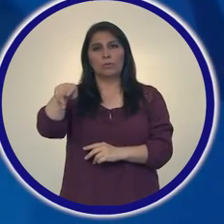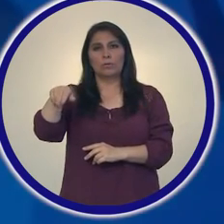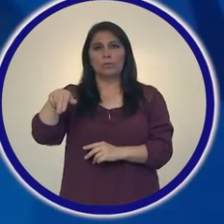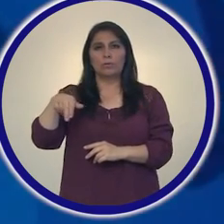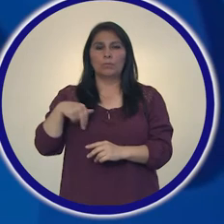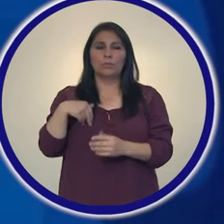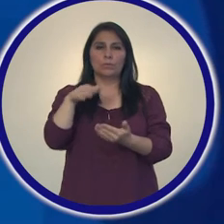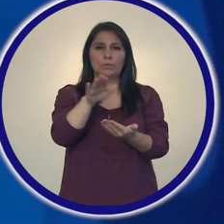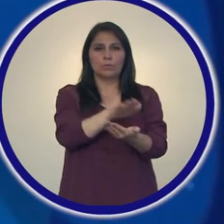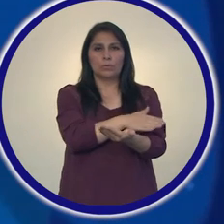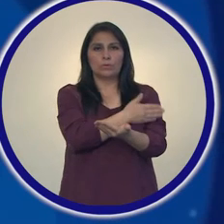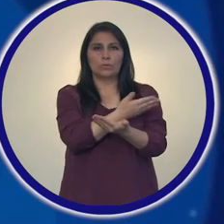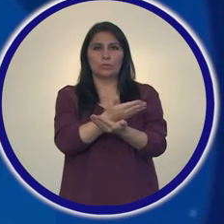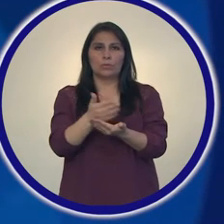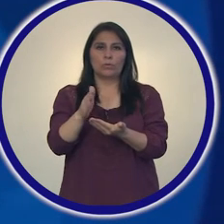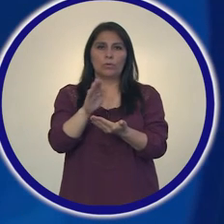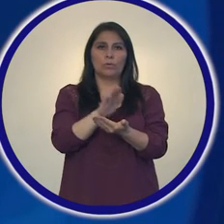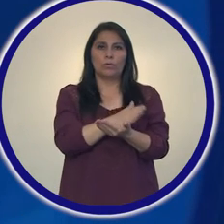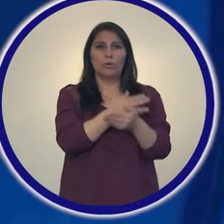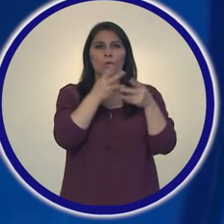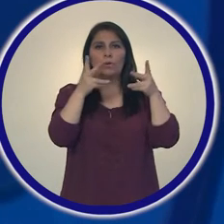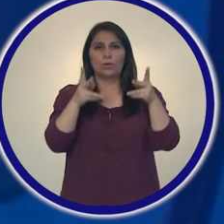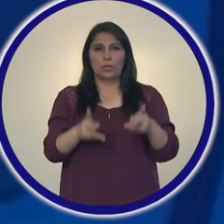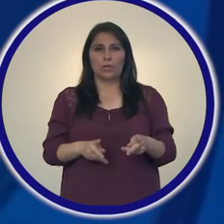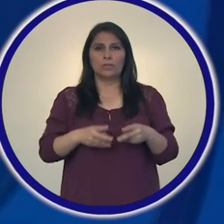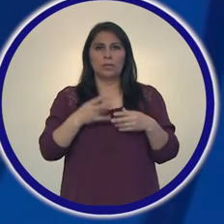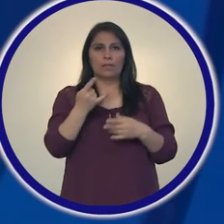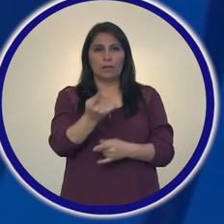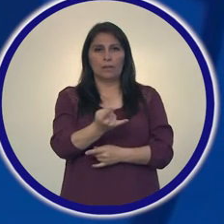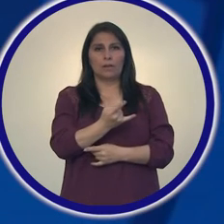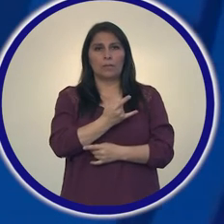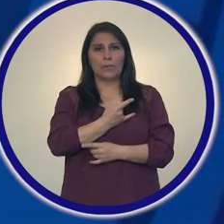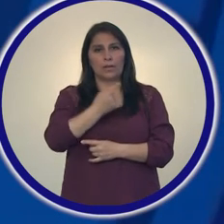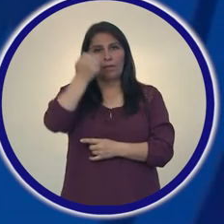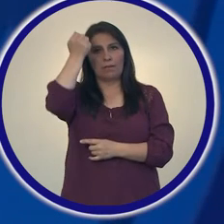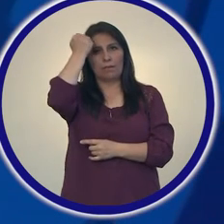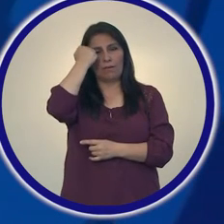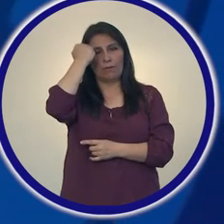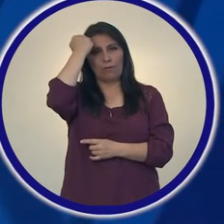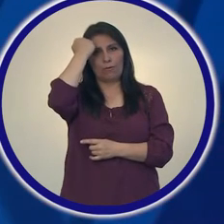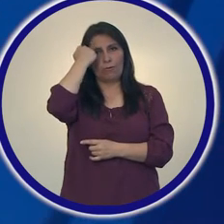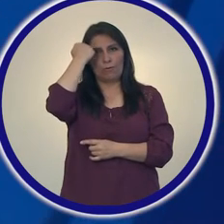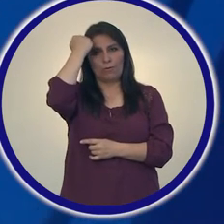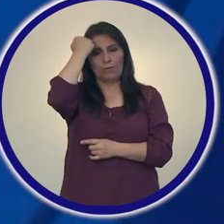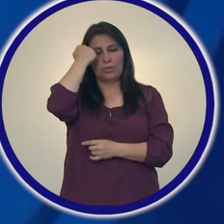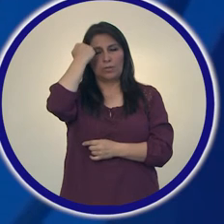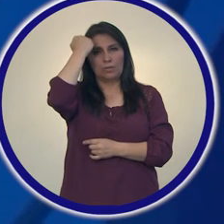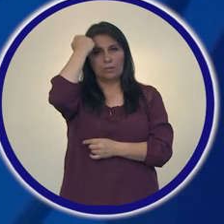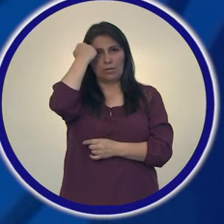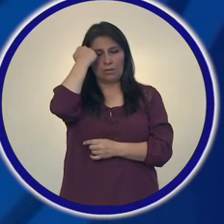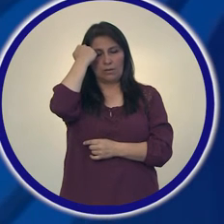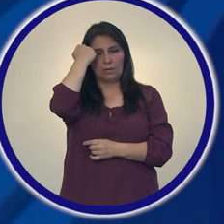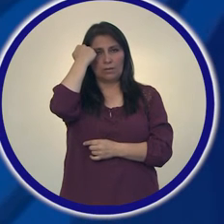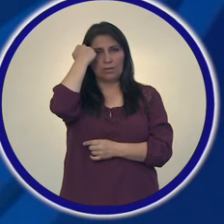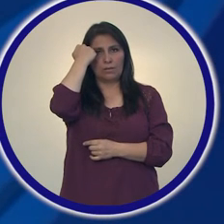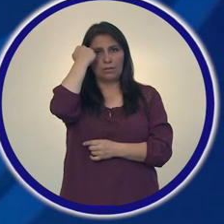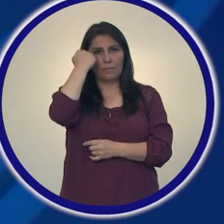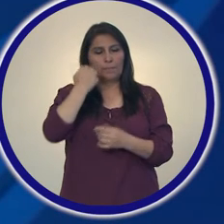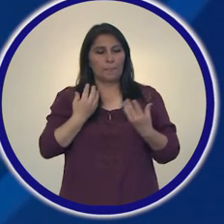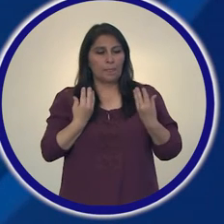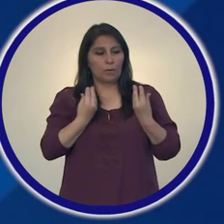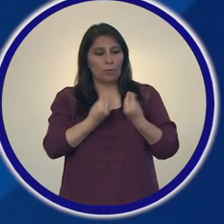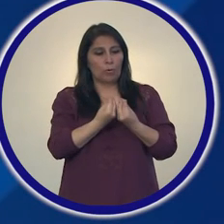somos los cantores de la pedagogía.